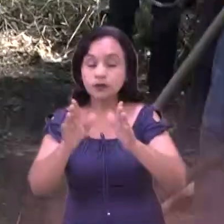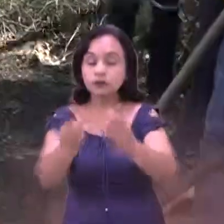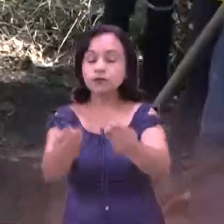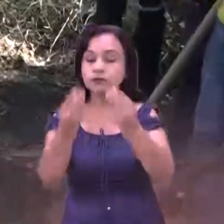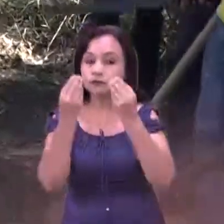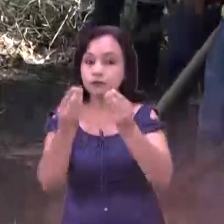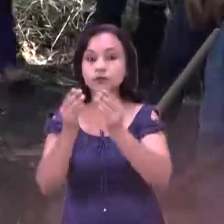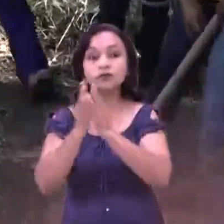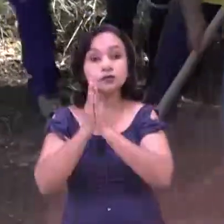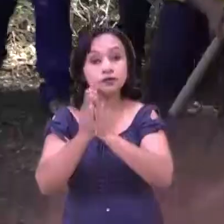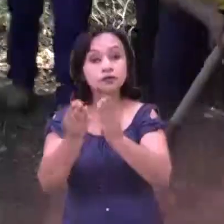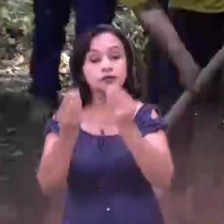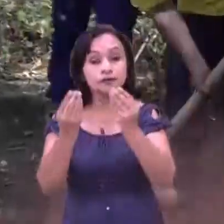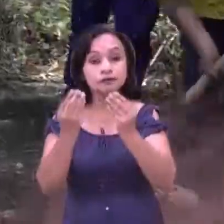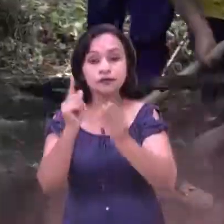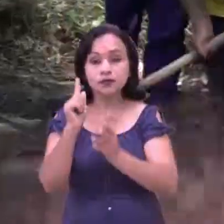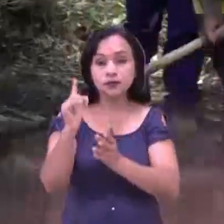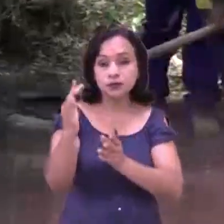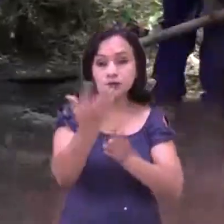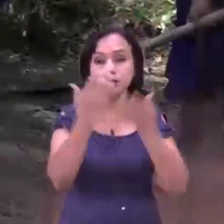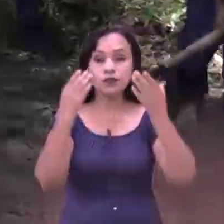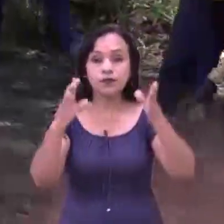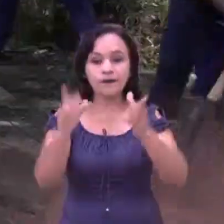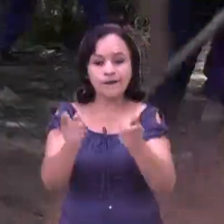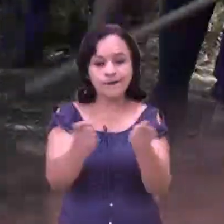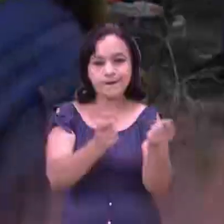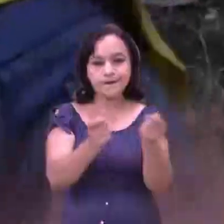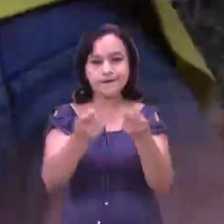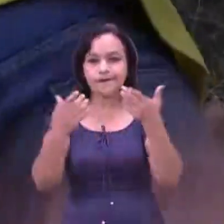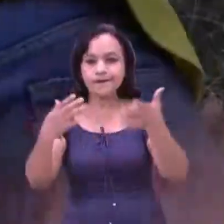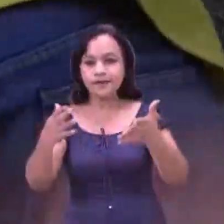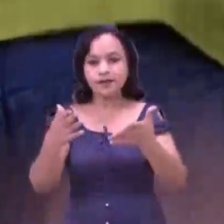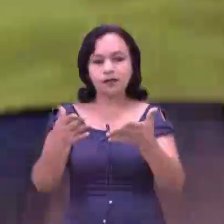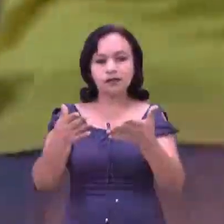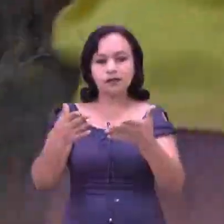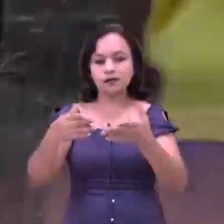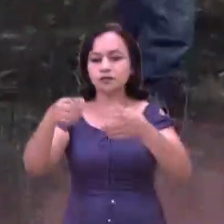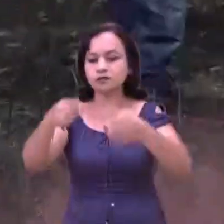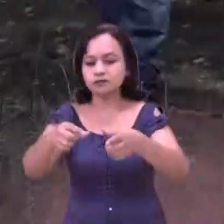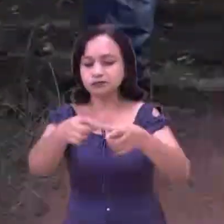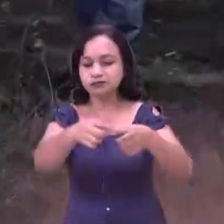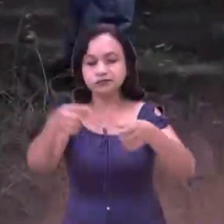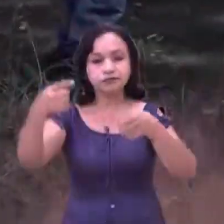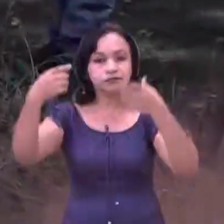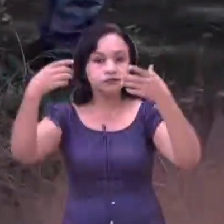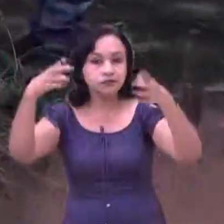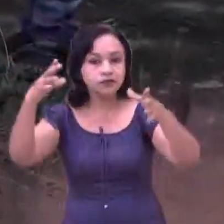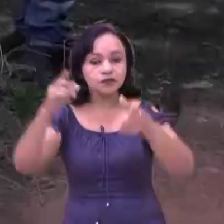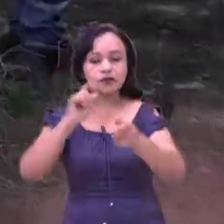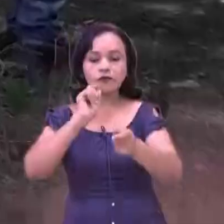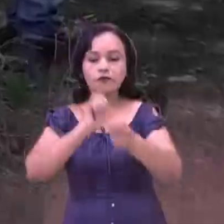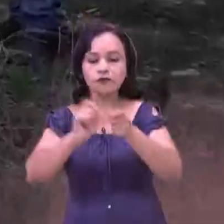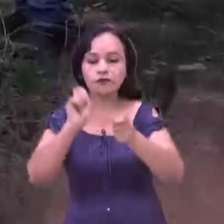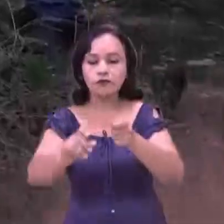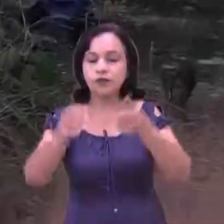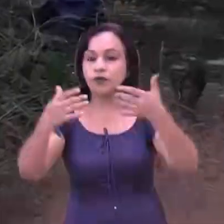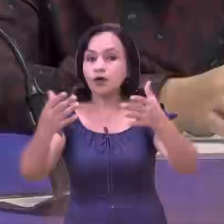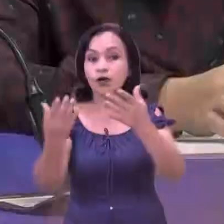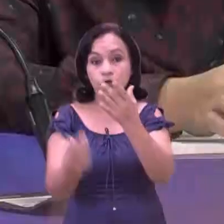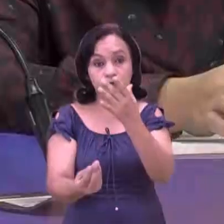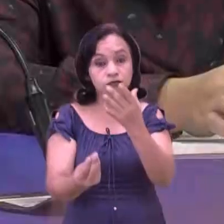mucho cuidado con todo lo que significa la manipulación, inclusive de algo tan sencillo como es un fósforo.